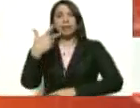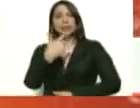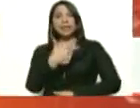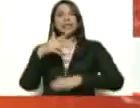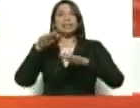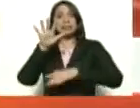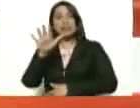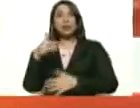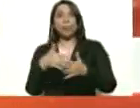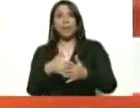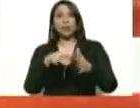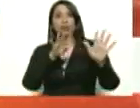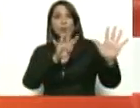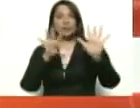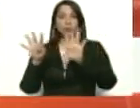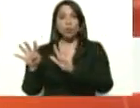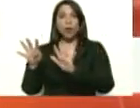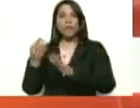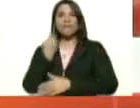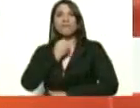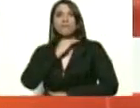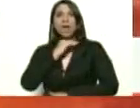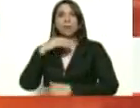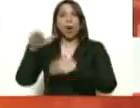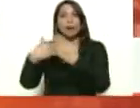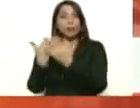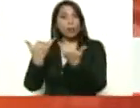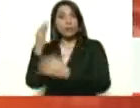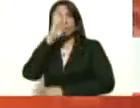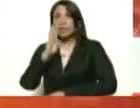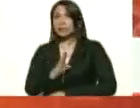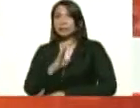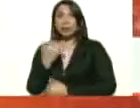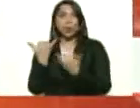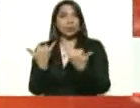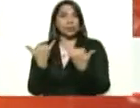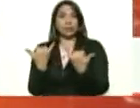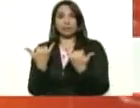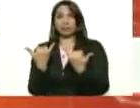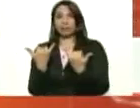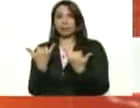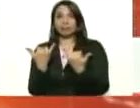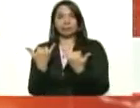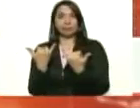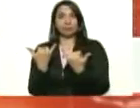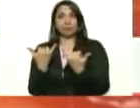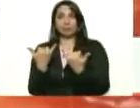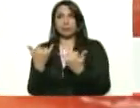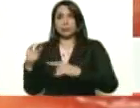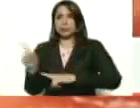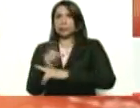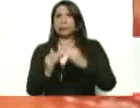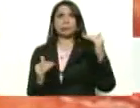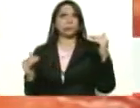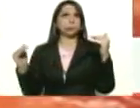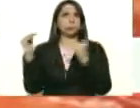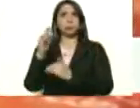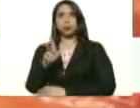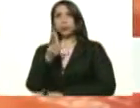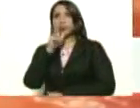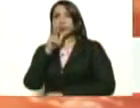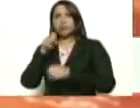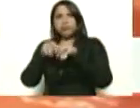Brasil llegando a un ritmo de crecimiento de casos